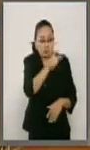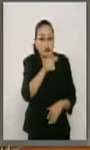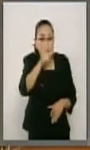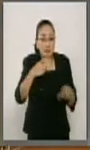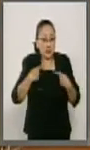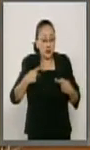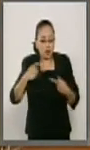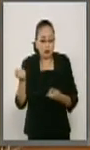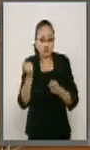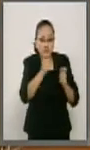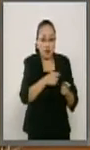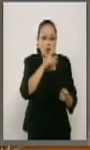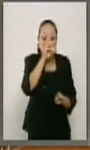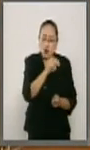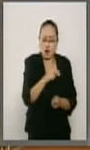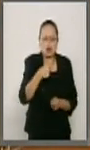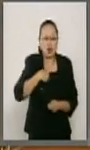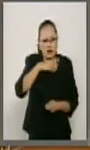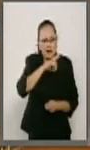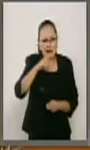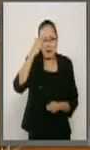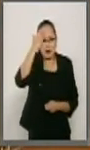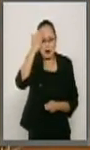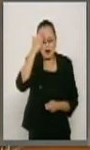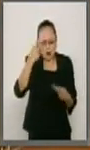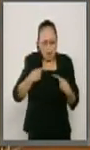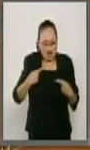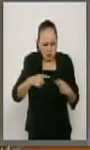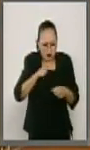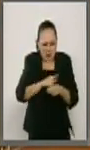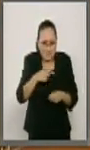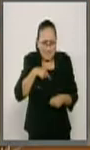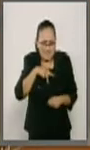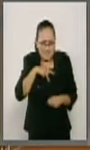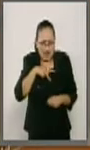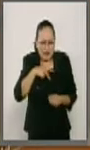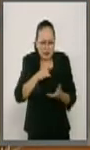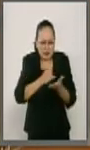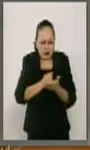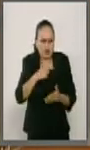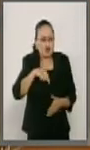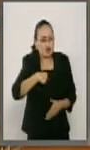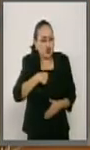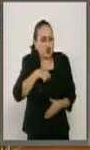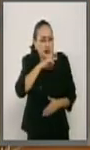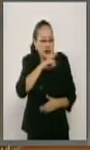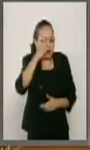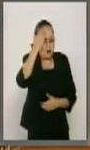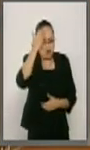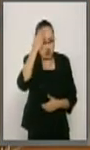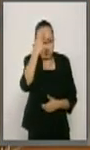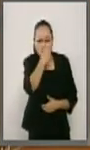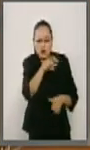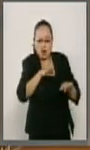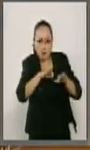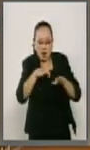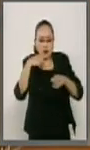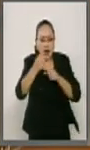que mandaron. Mi reconocimiento personal para ellos y ellas por sus trayectorias personales.